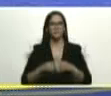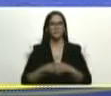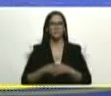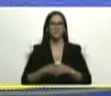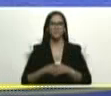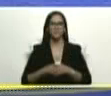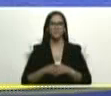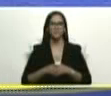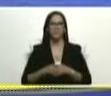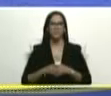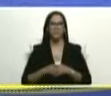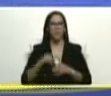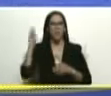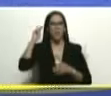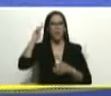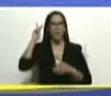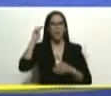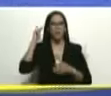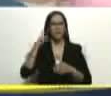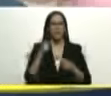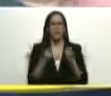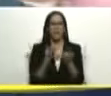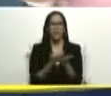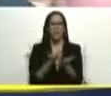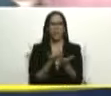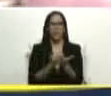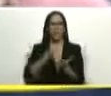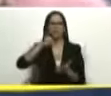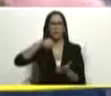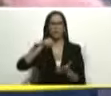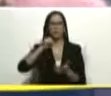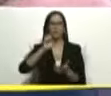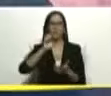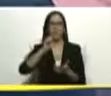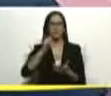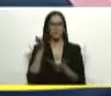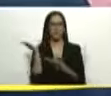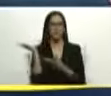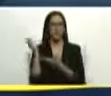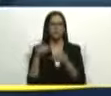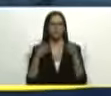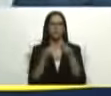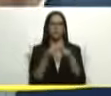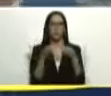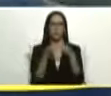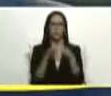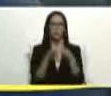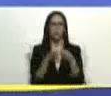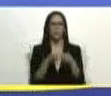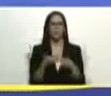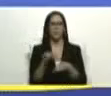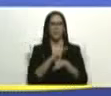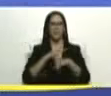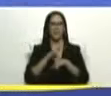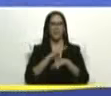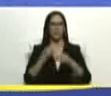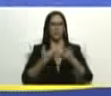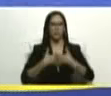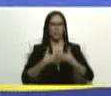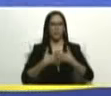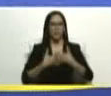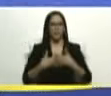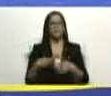el profesor y economista José Félix Rivas va con sus tropas para allá ministro de industria